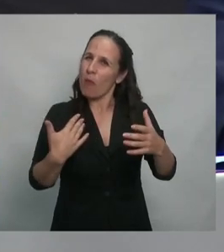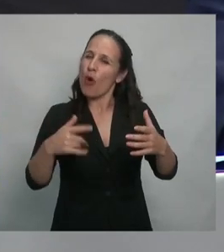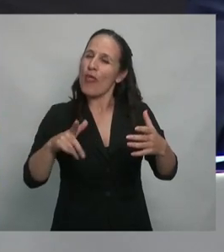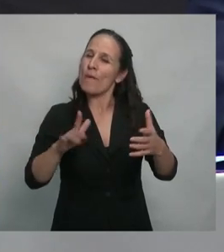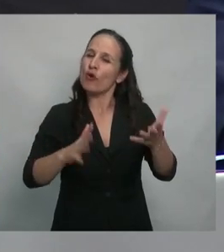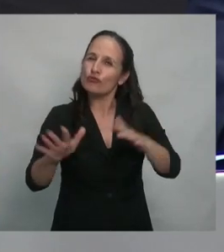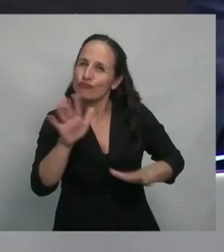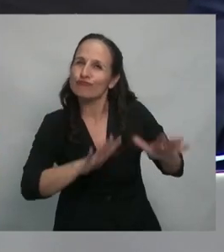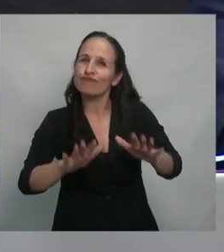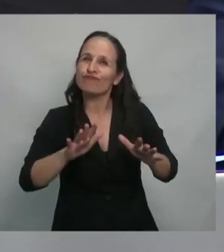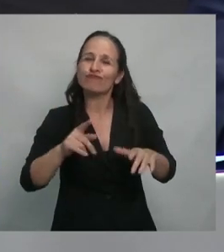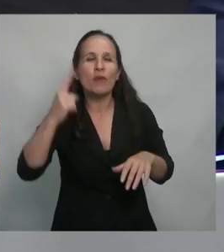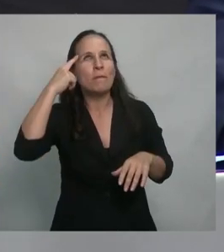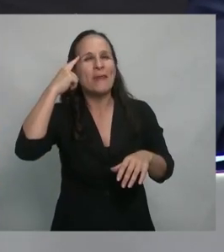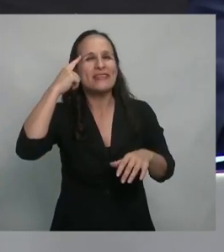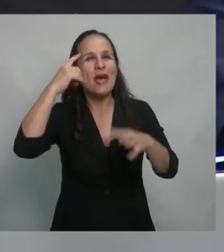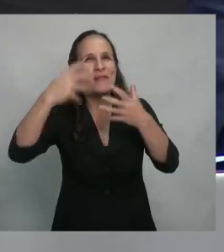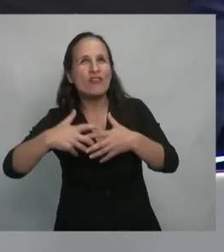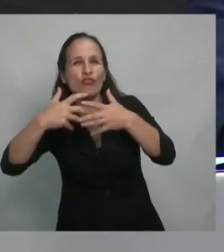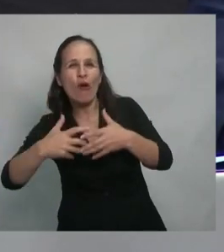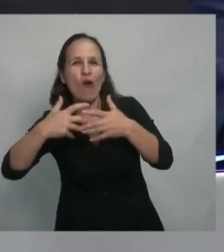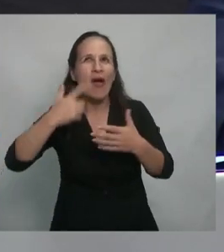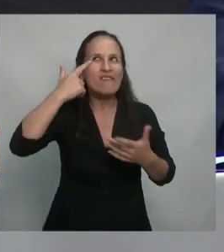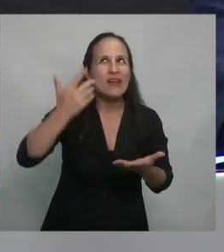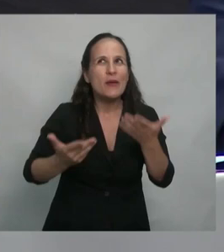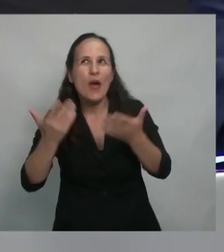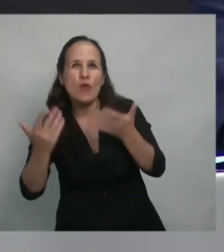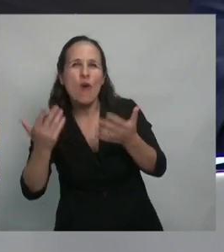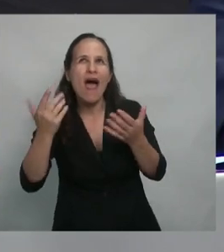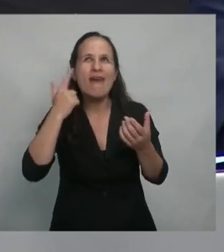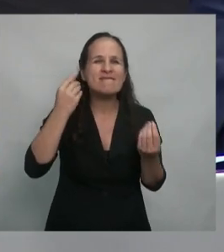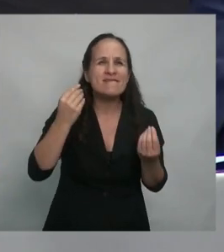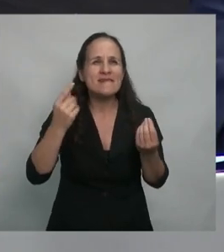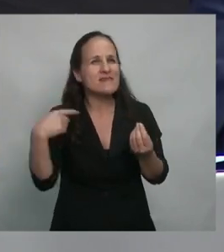lo que yo denomino pensamiento crítico. Y no tengamos miedo. Miren,